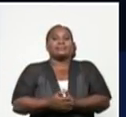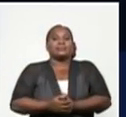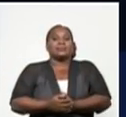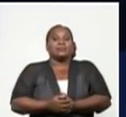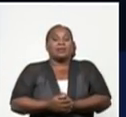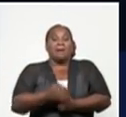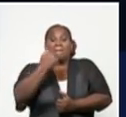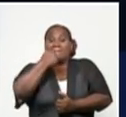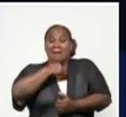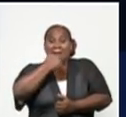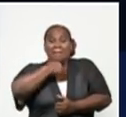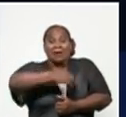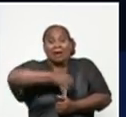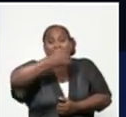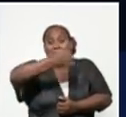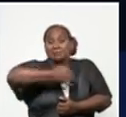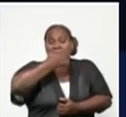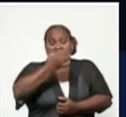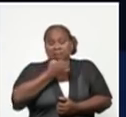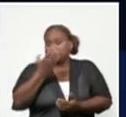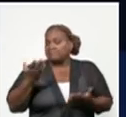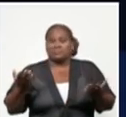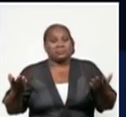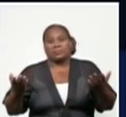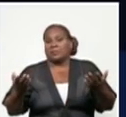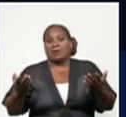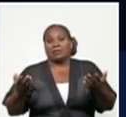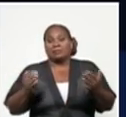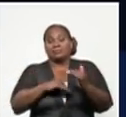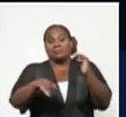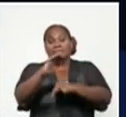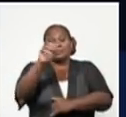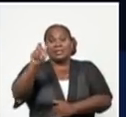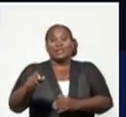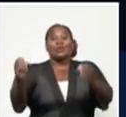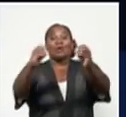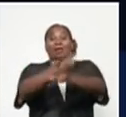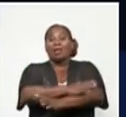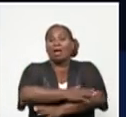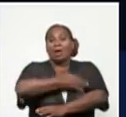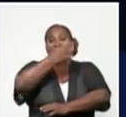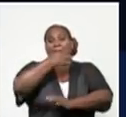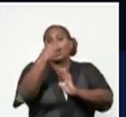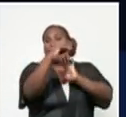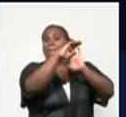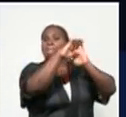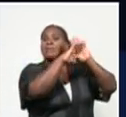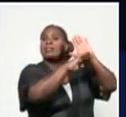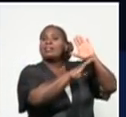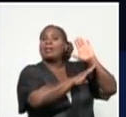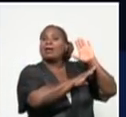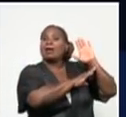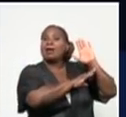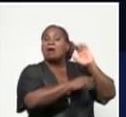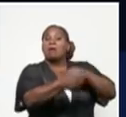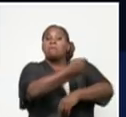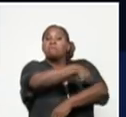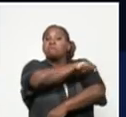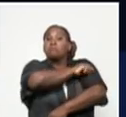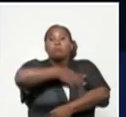más que abundar. El ministro fue claro. Son las medidas que en definitiva todo el pueblo cubano